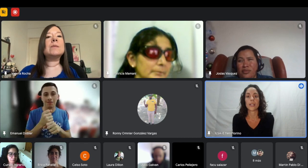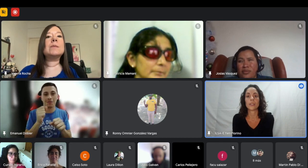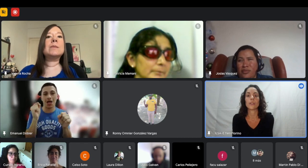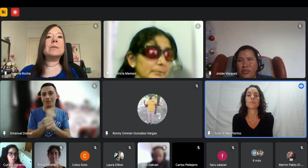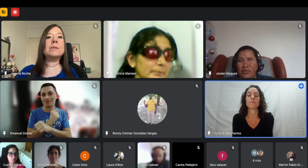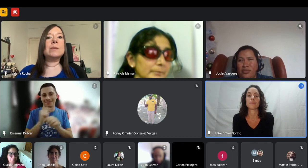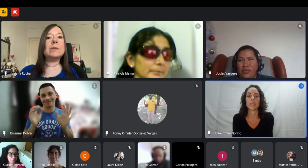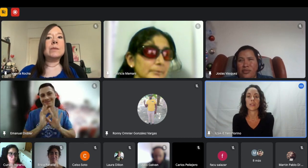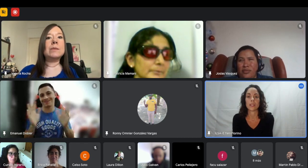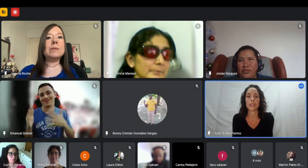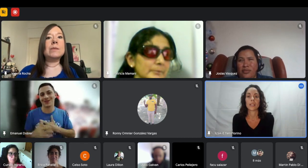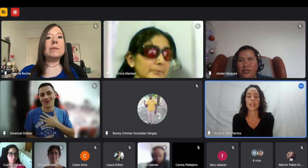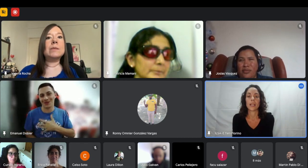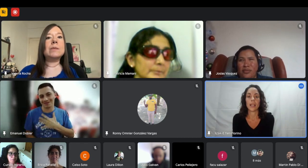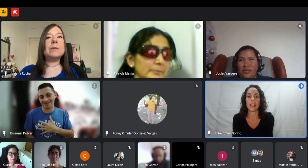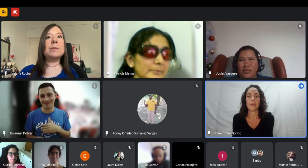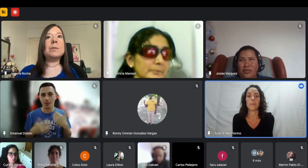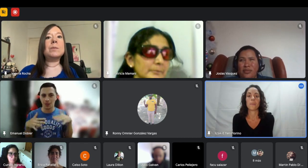último año